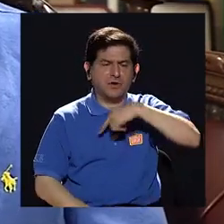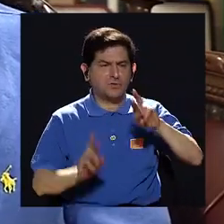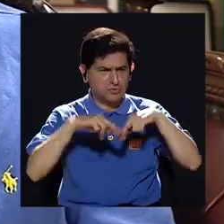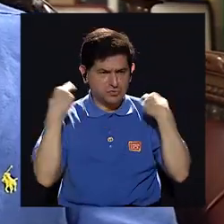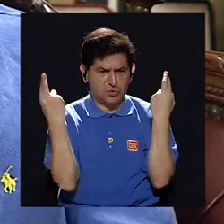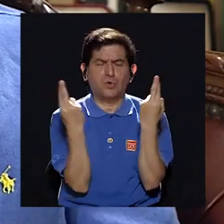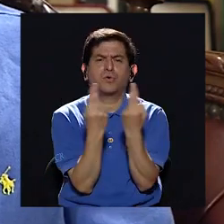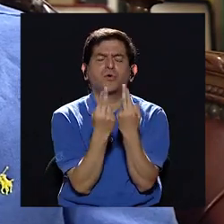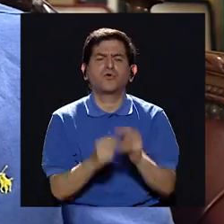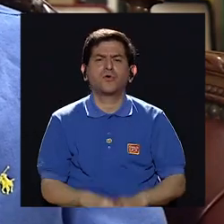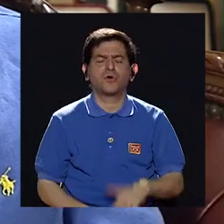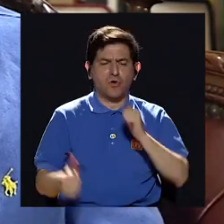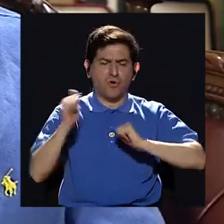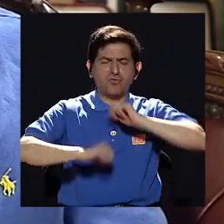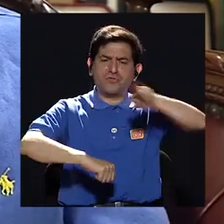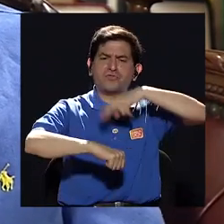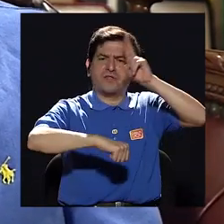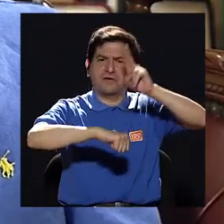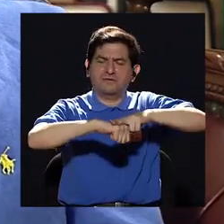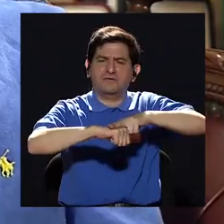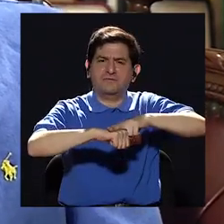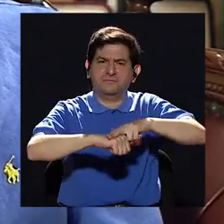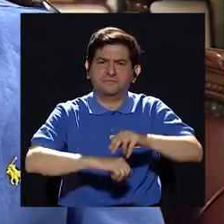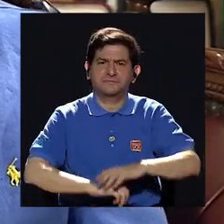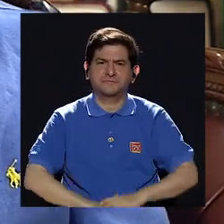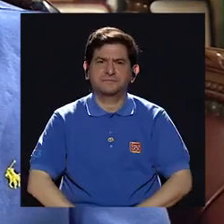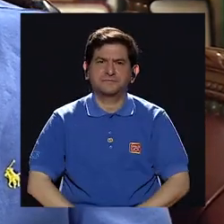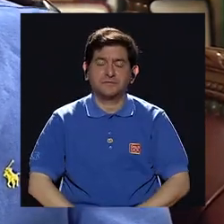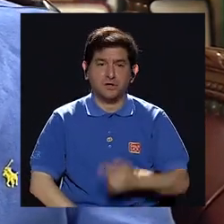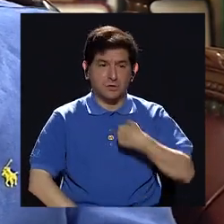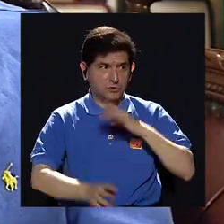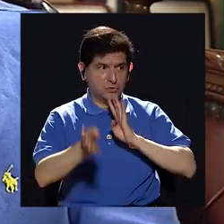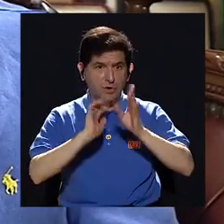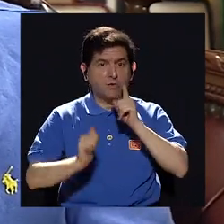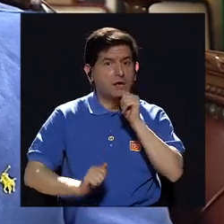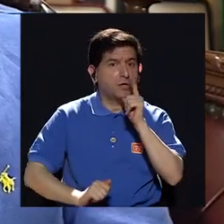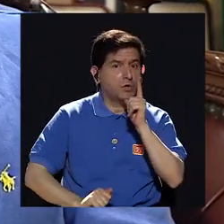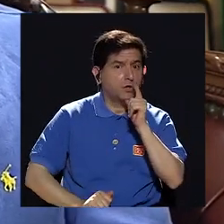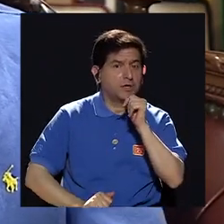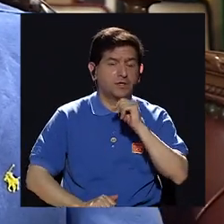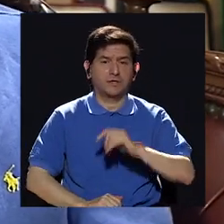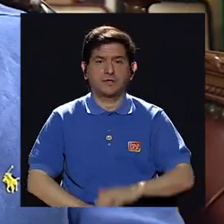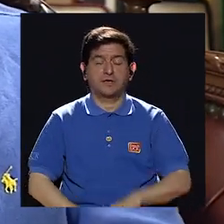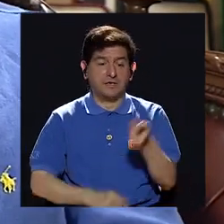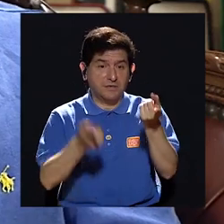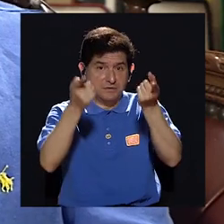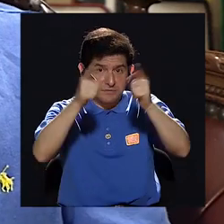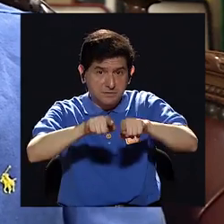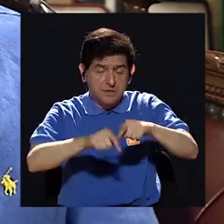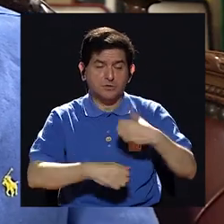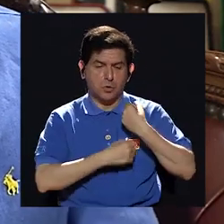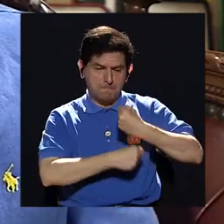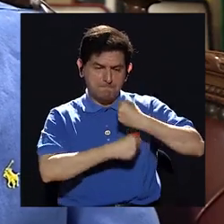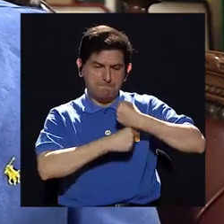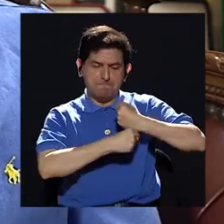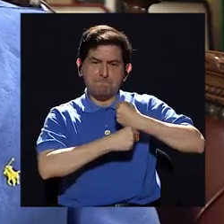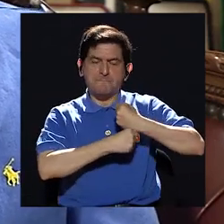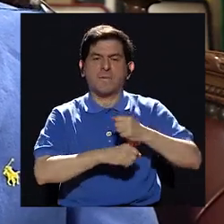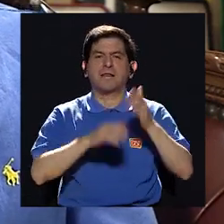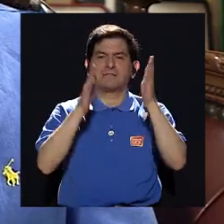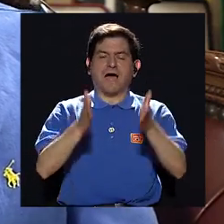la reunión en el teatro nacional con quien yo hablaba fundamentalmente era con los militares